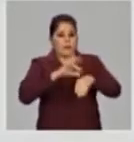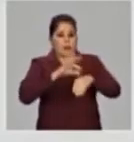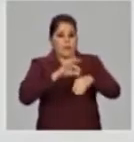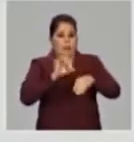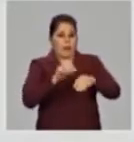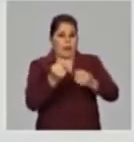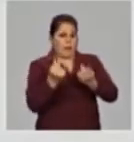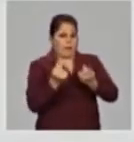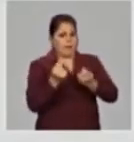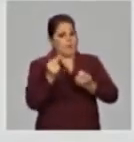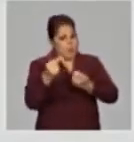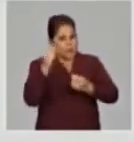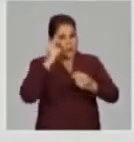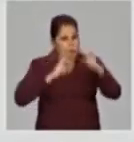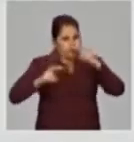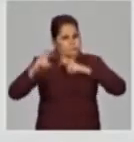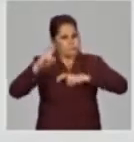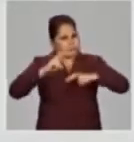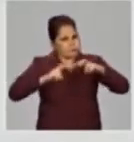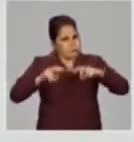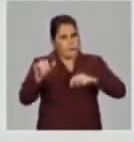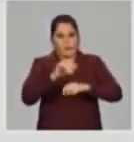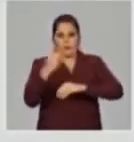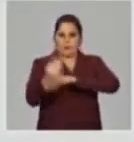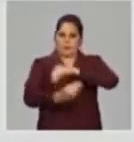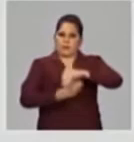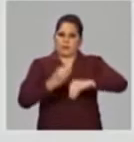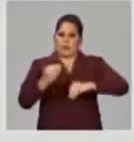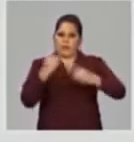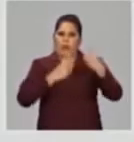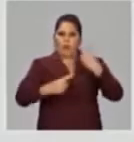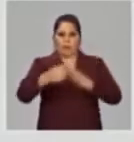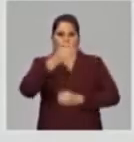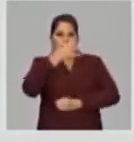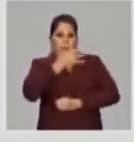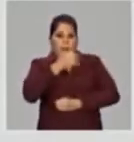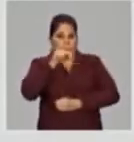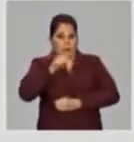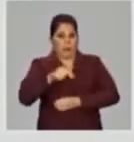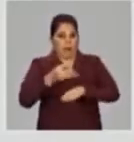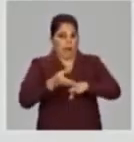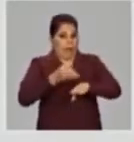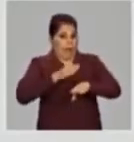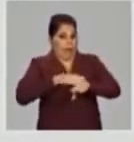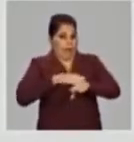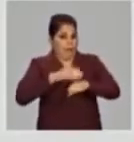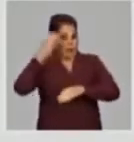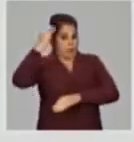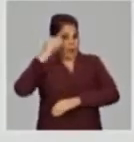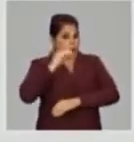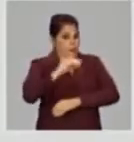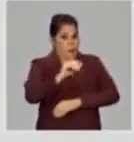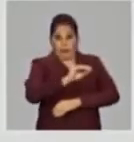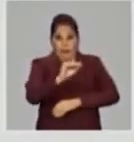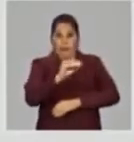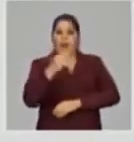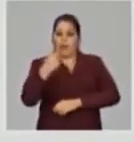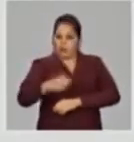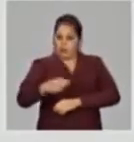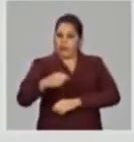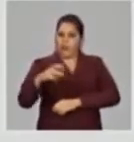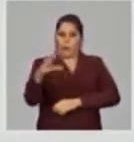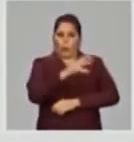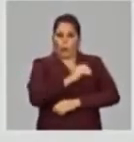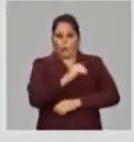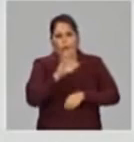un precio. Todo eso se revisó y también se movieron medicamentos que no estaban previstos subsidiar, hacia los subsidiados,